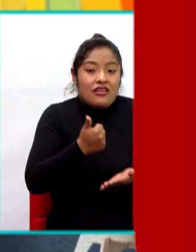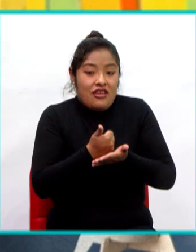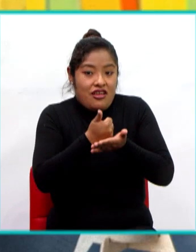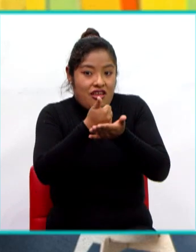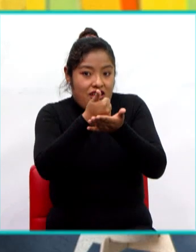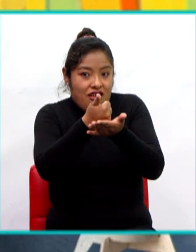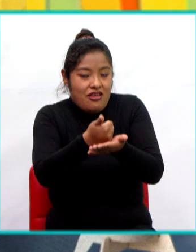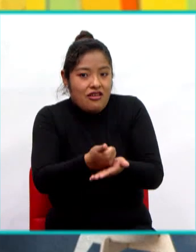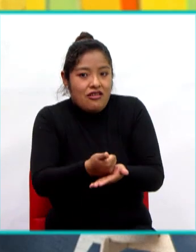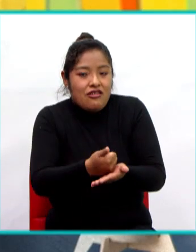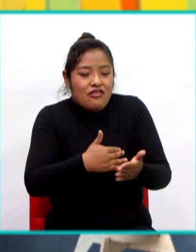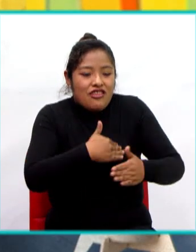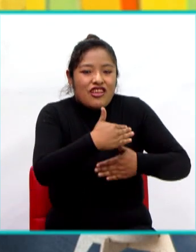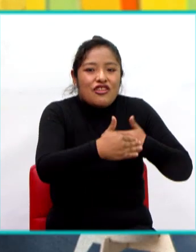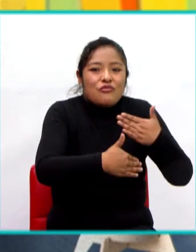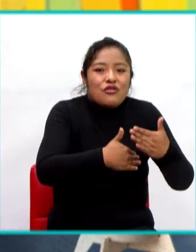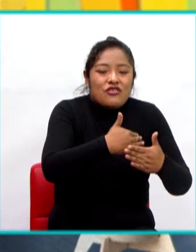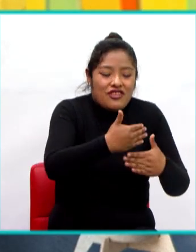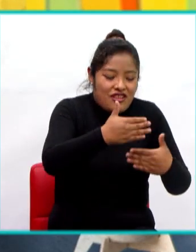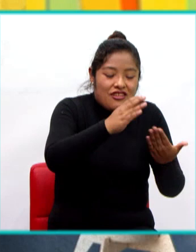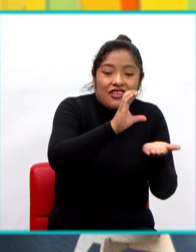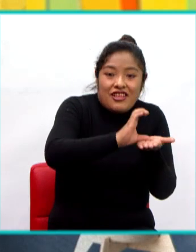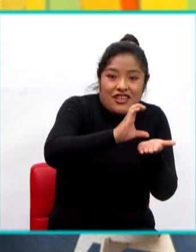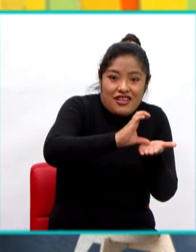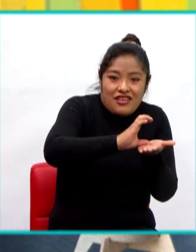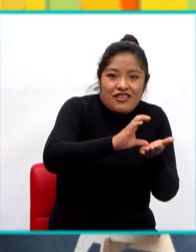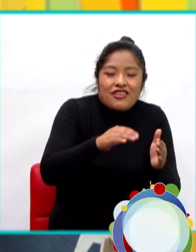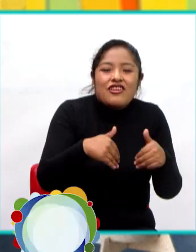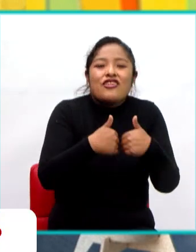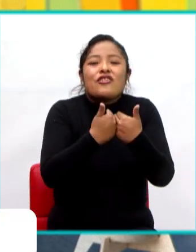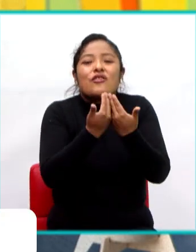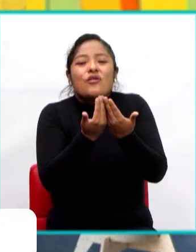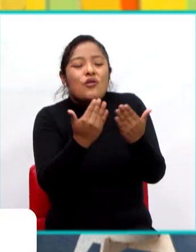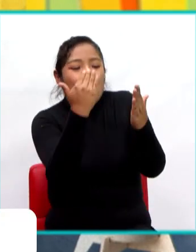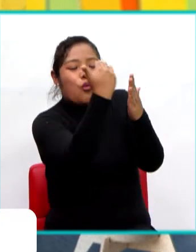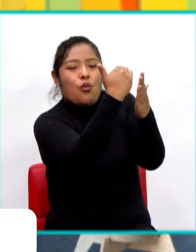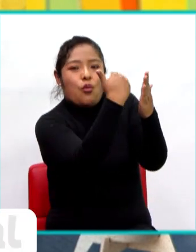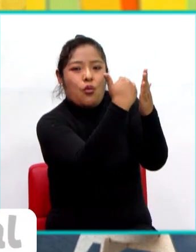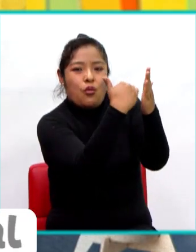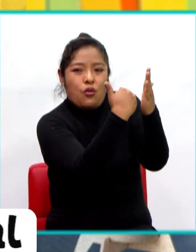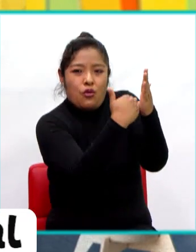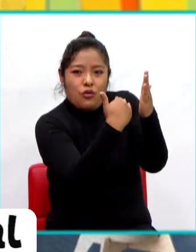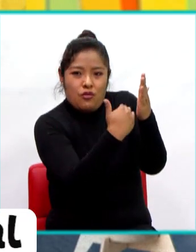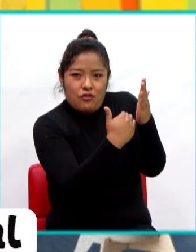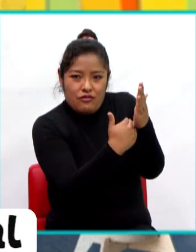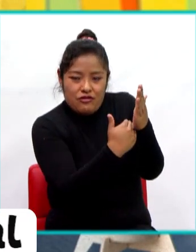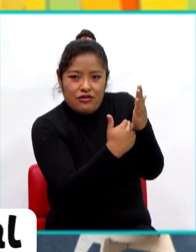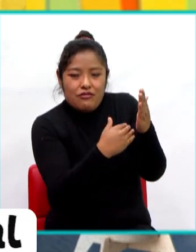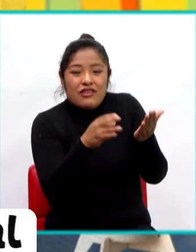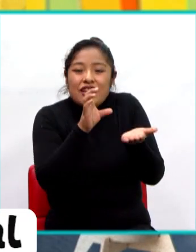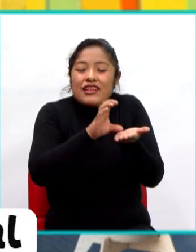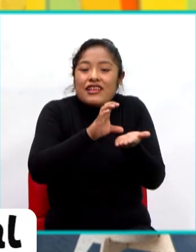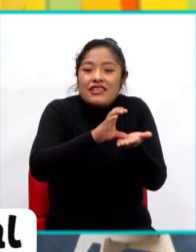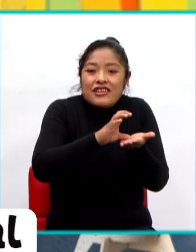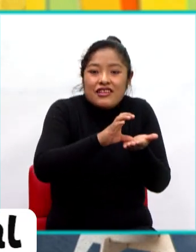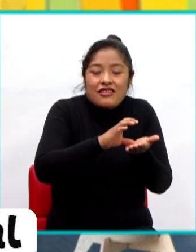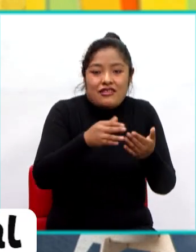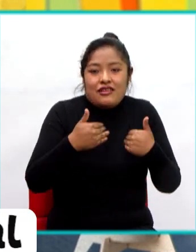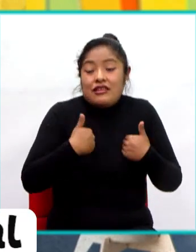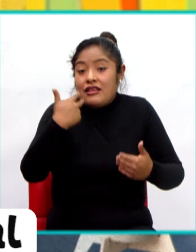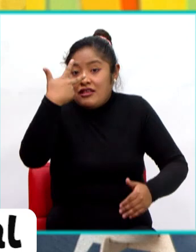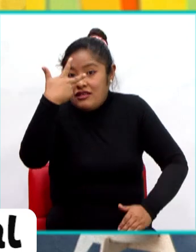Ahora, ¿cómo se clasifica la célula vegetal? Se clasifica según la pared celular y se clasifica en tres tipos.